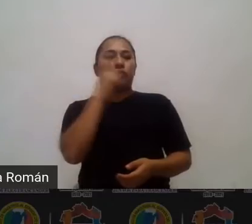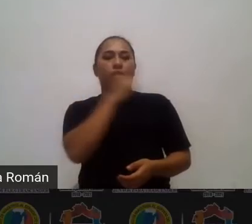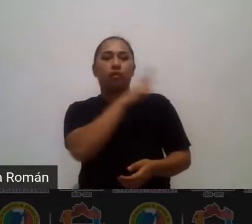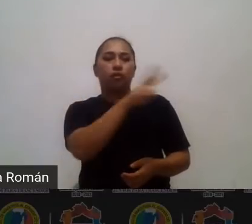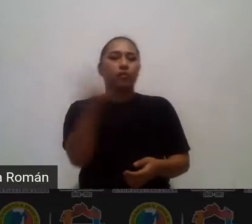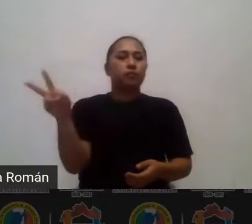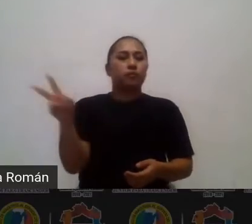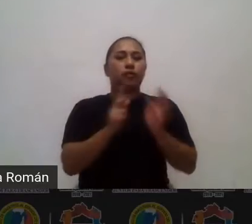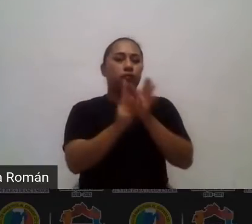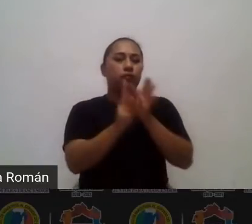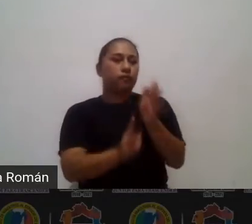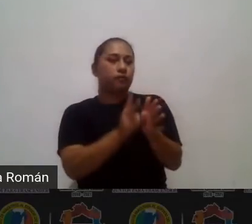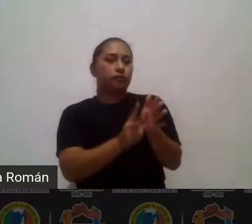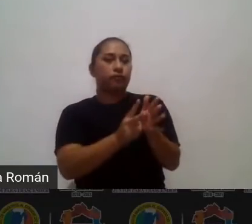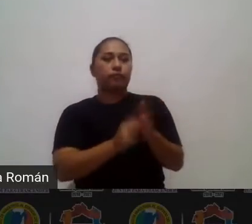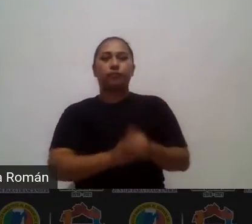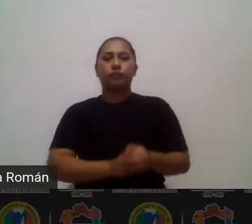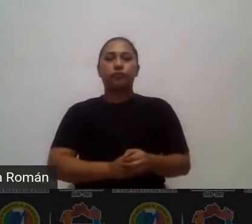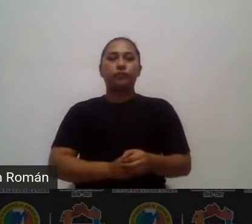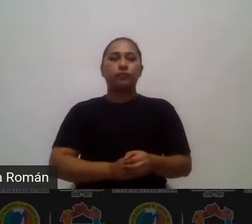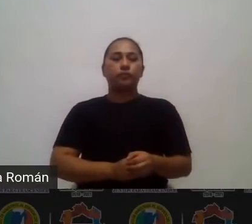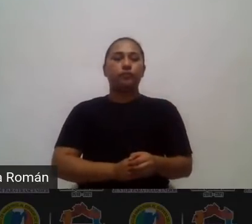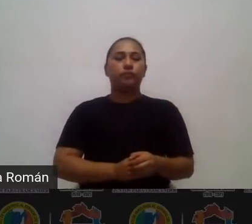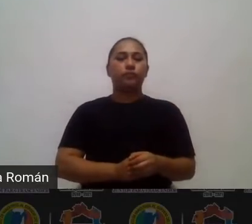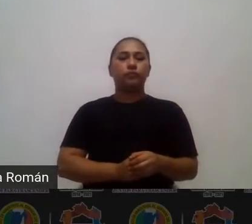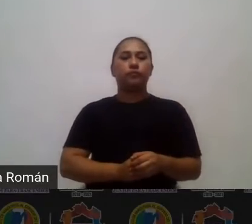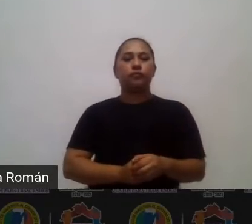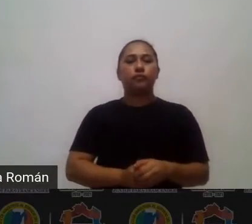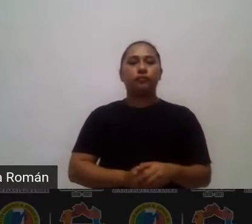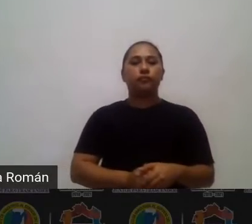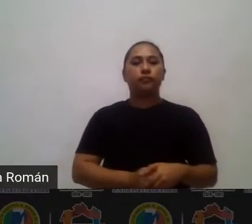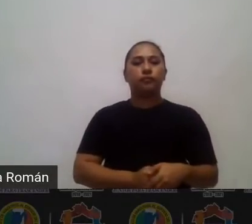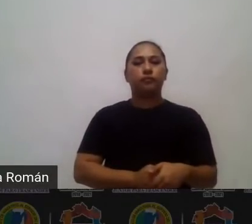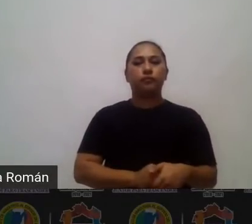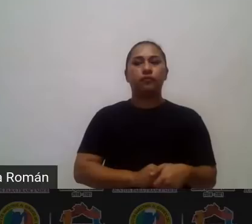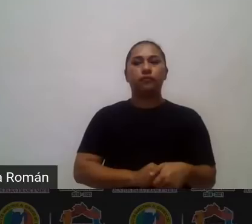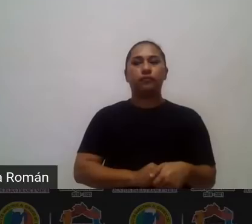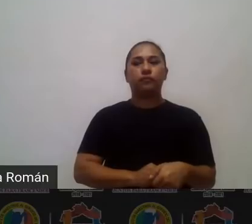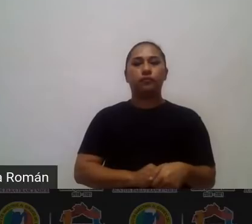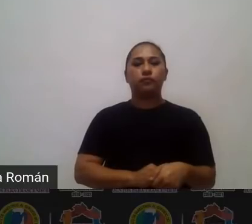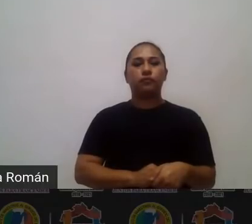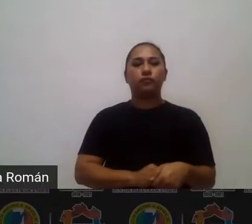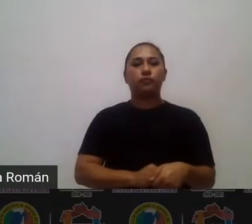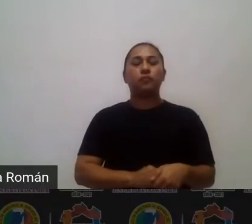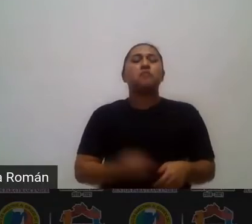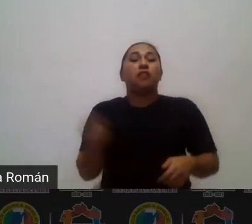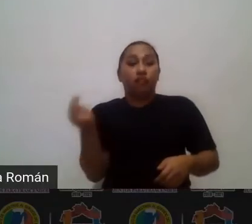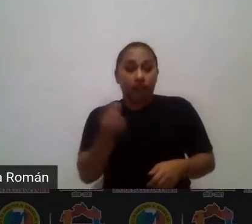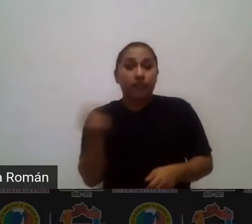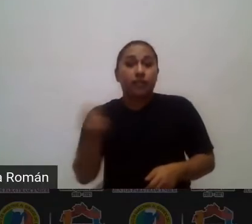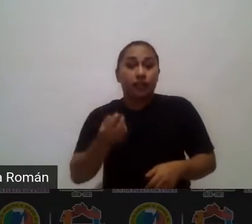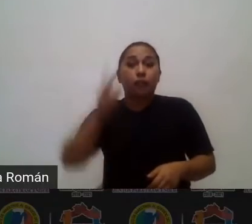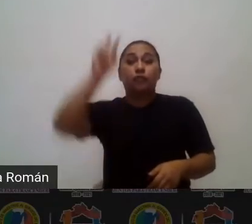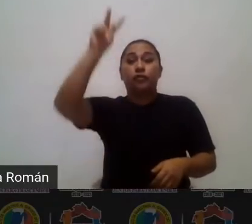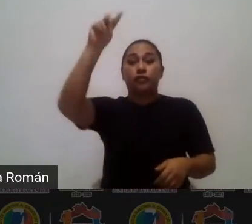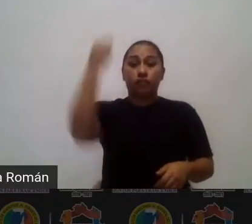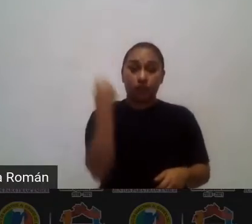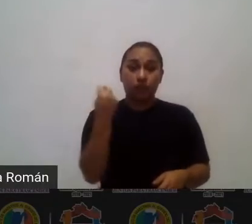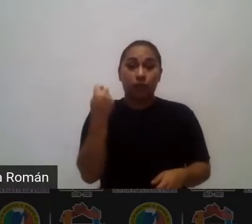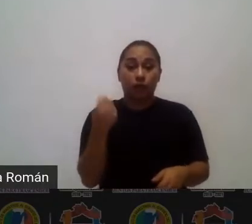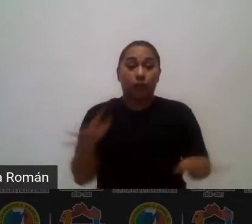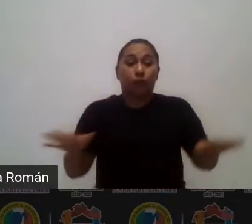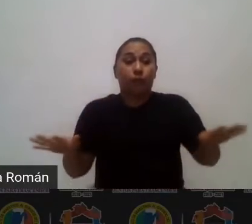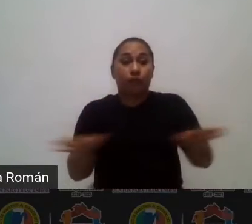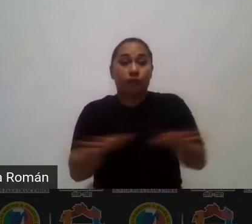es necesaria la tecnología para el aprendizaje basado en